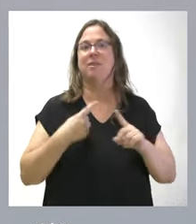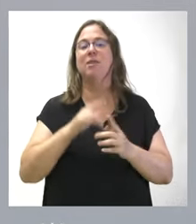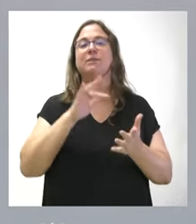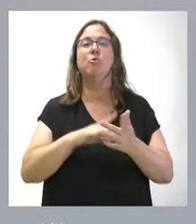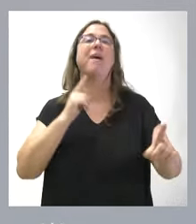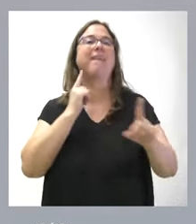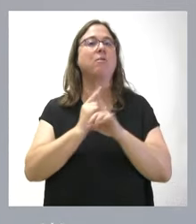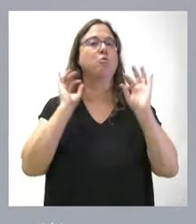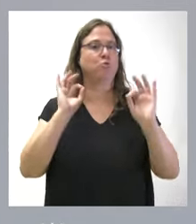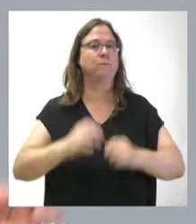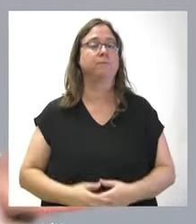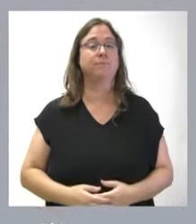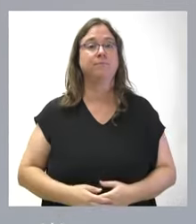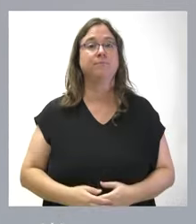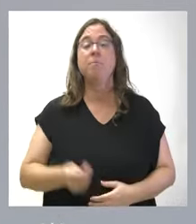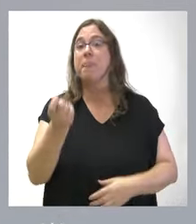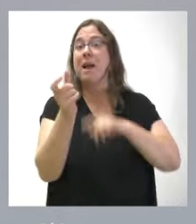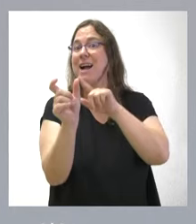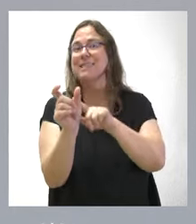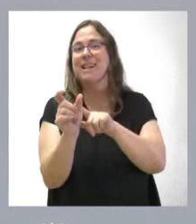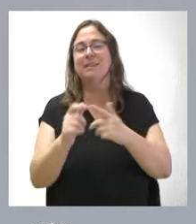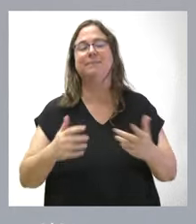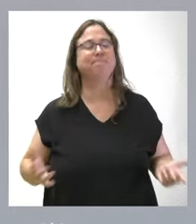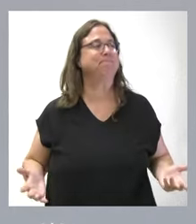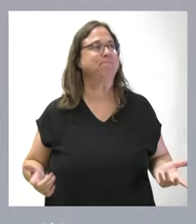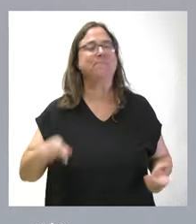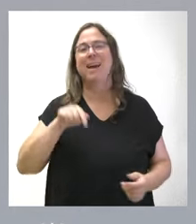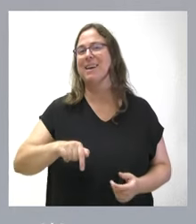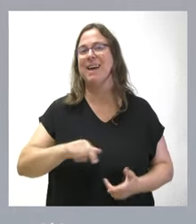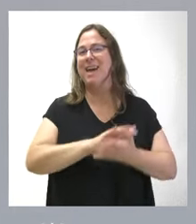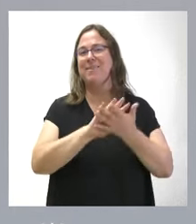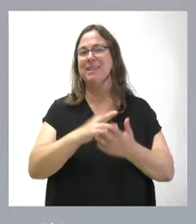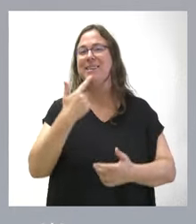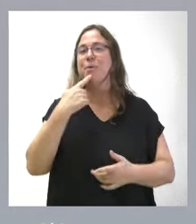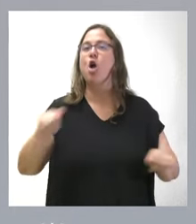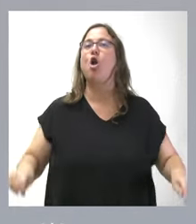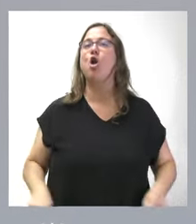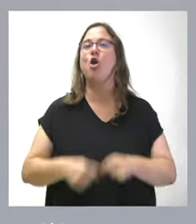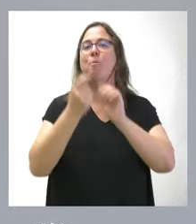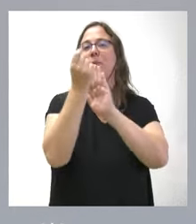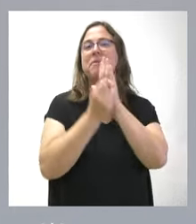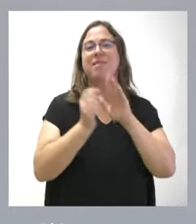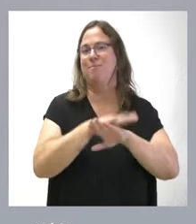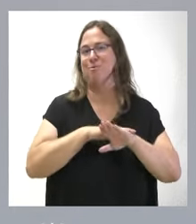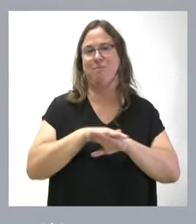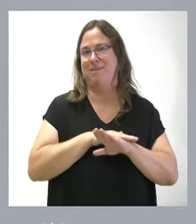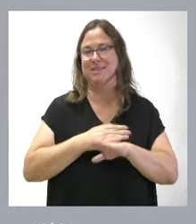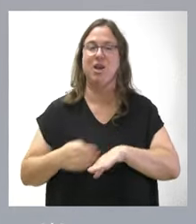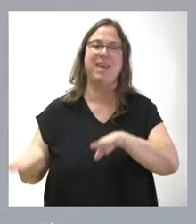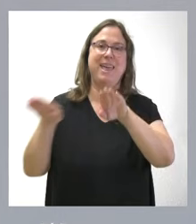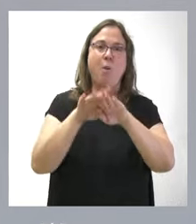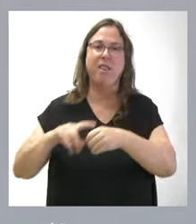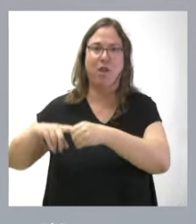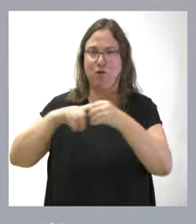recurso o contenido. La cantidad es que aquí lo que estamos viendo es que, además de romperse los principios básicos de igualdad y